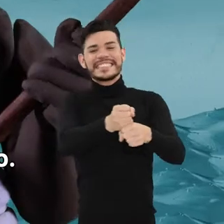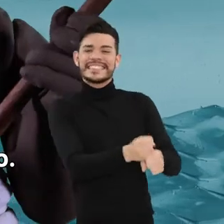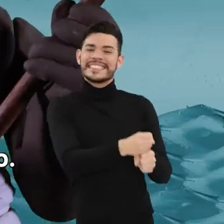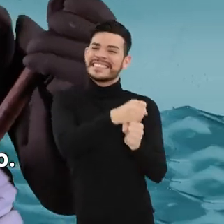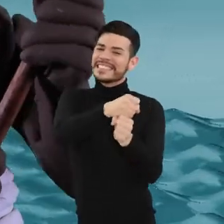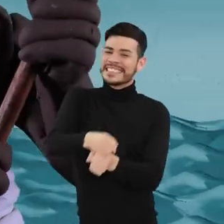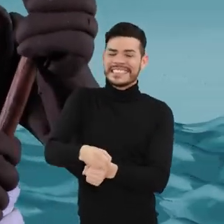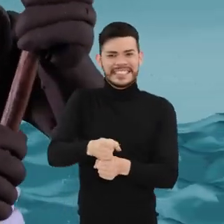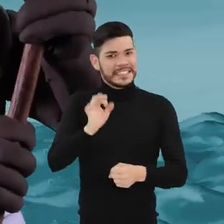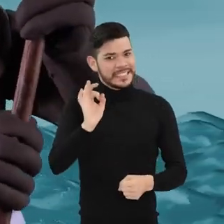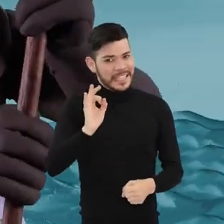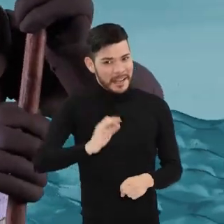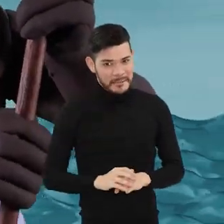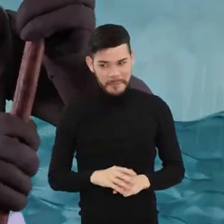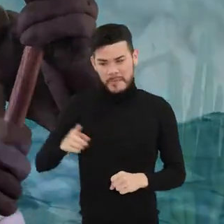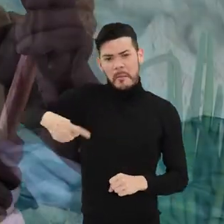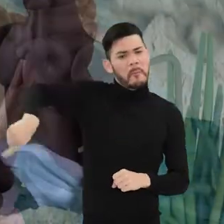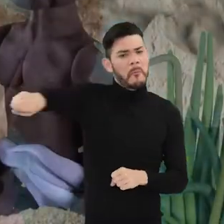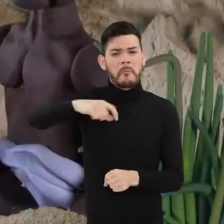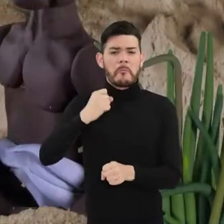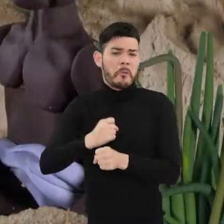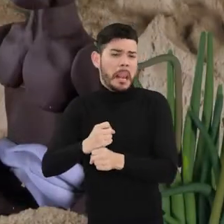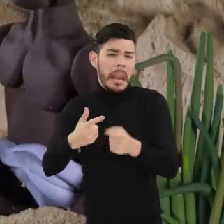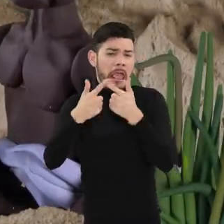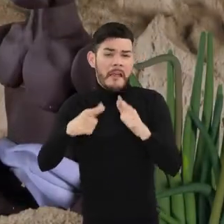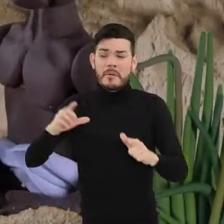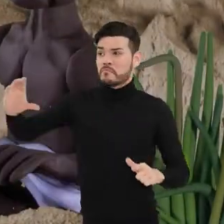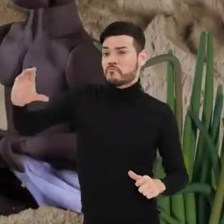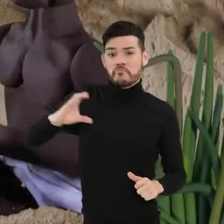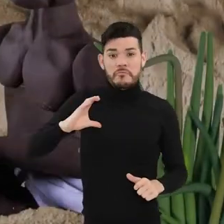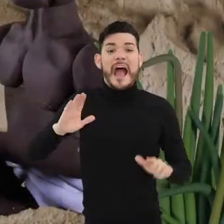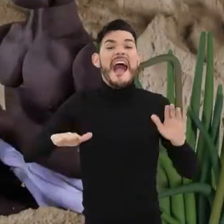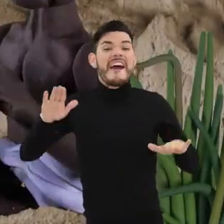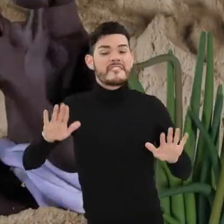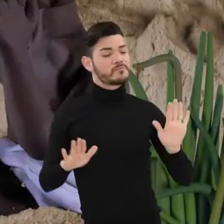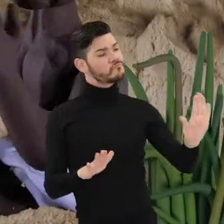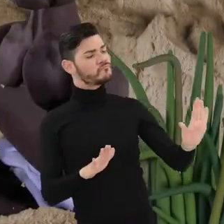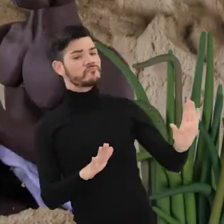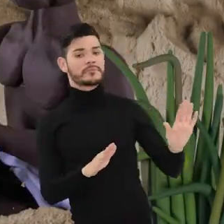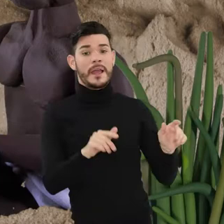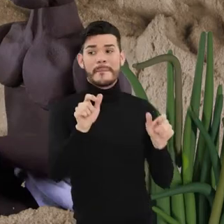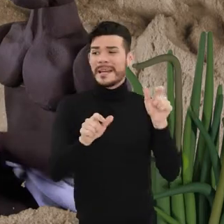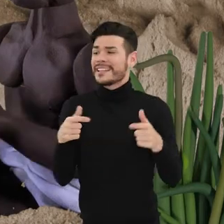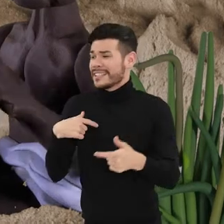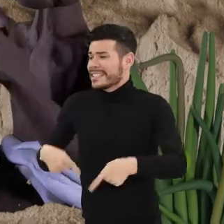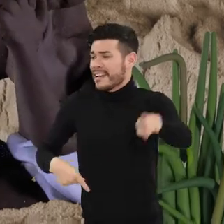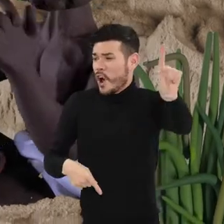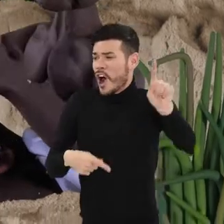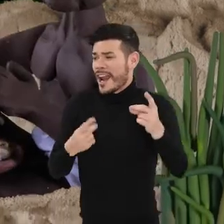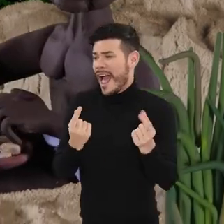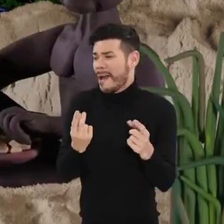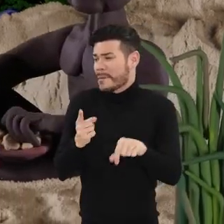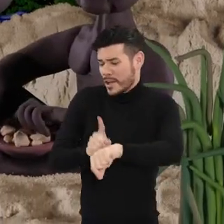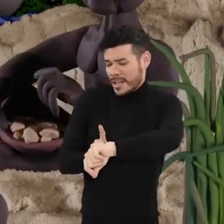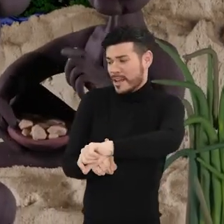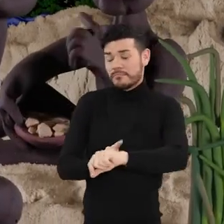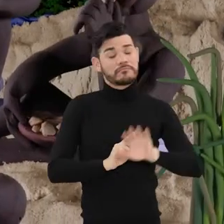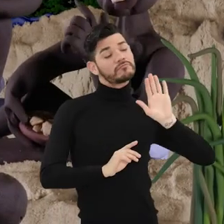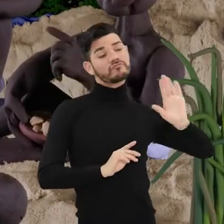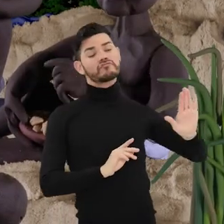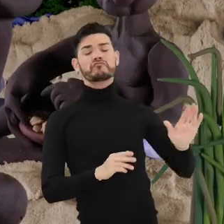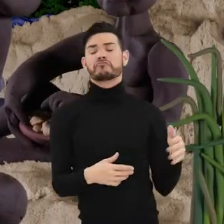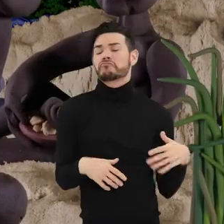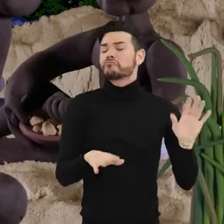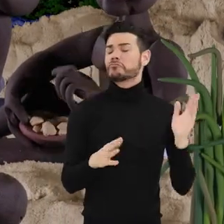durante el recorrido. Como trabajadores libres y asalariados que eran, los Bogas a veces imponían su voluntad y